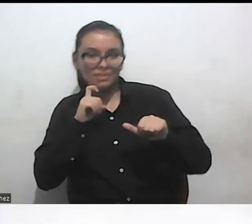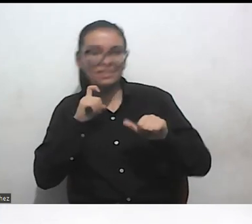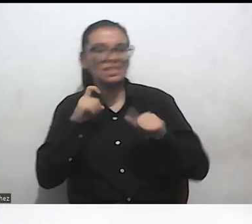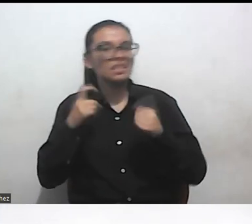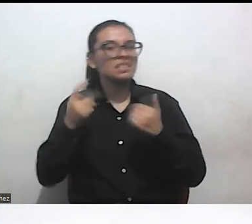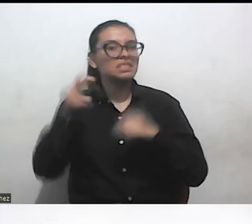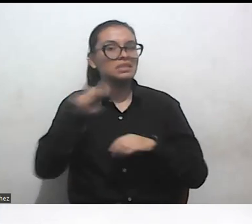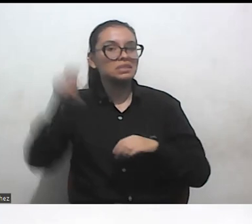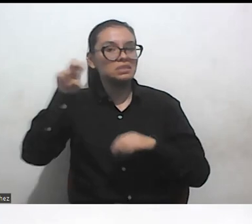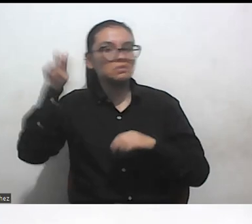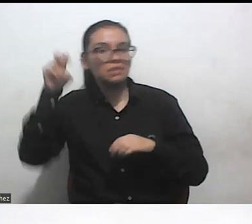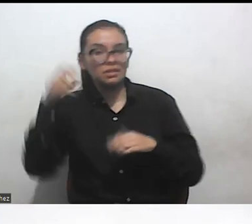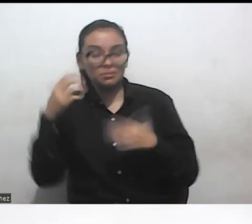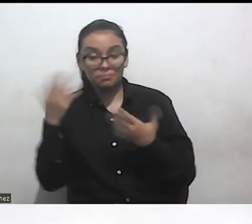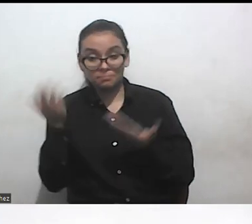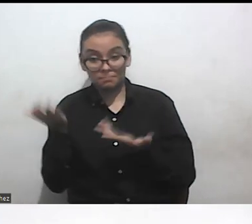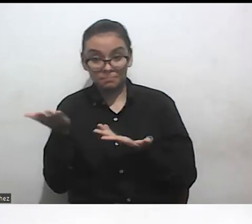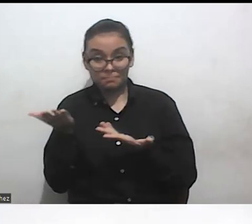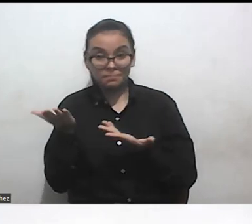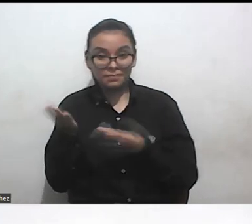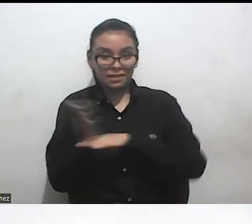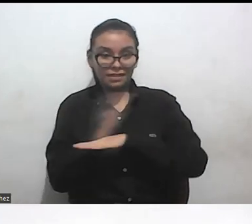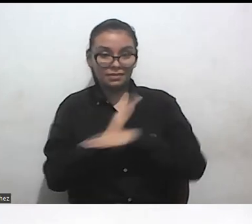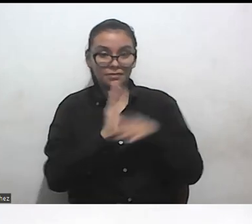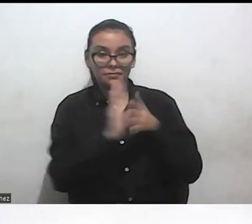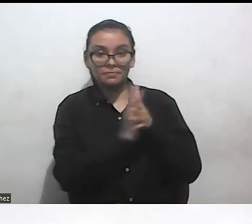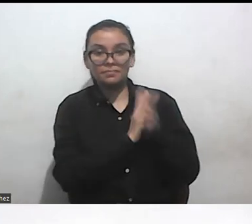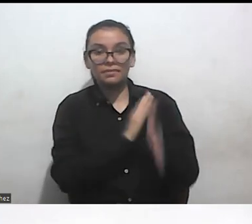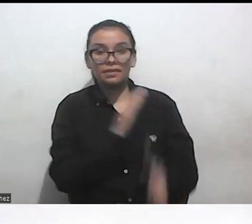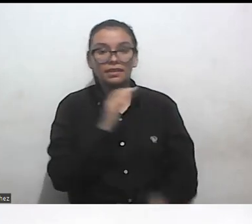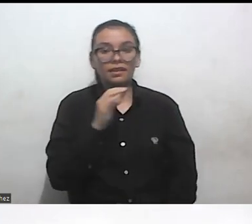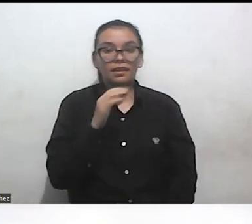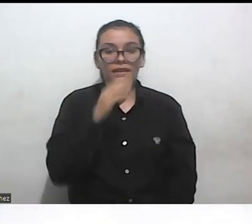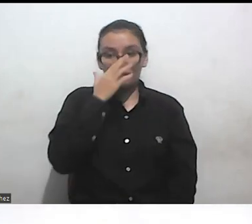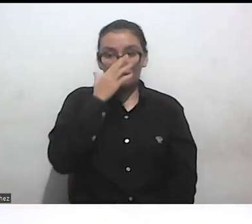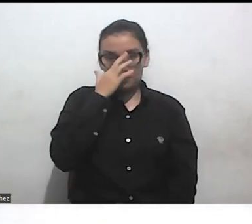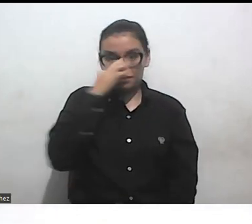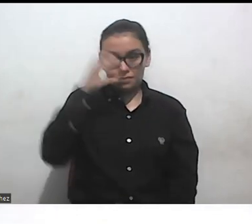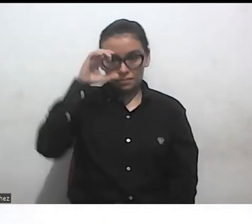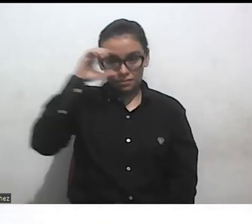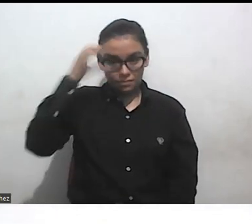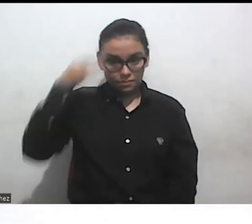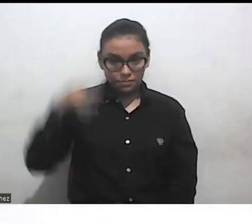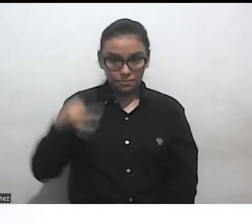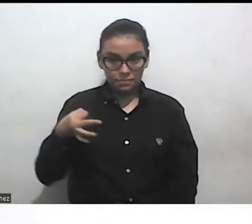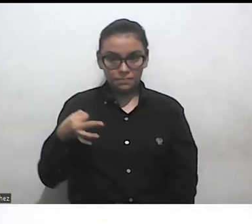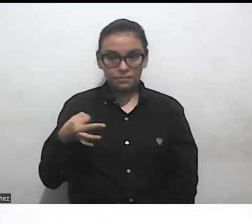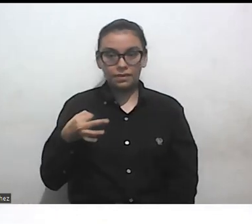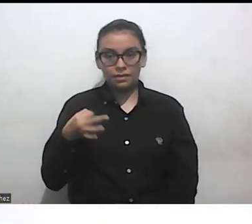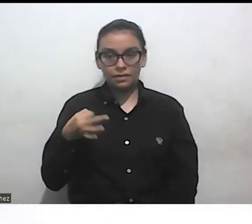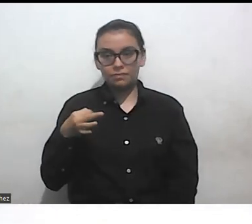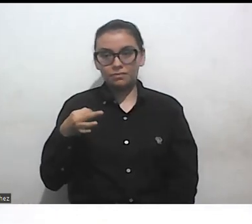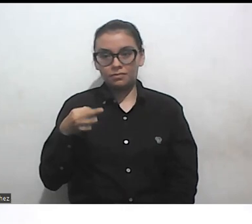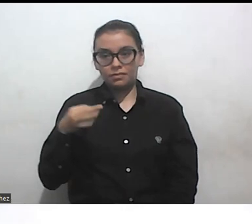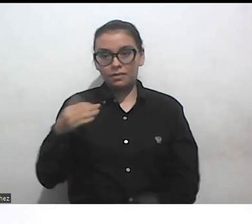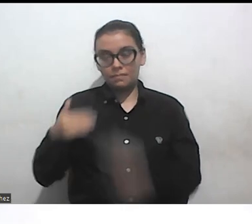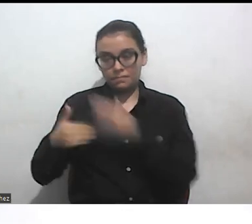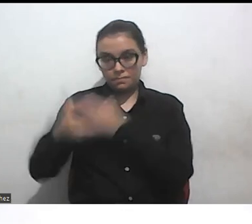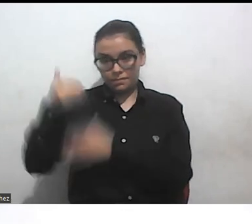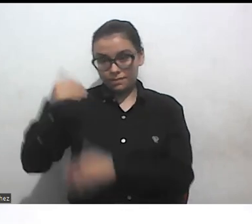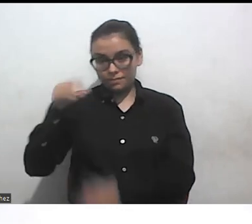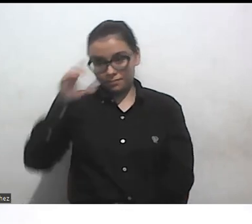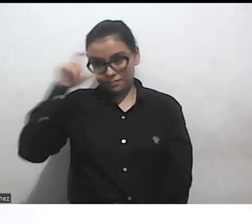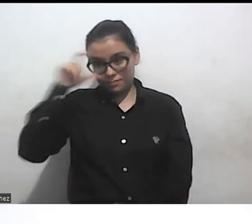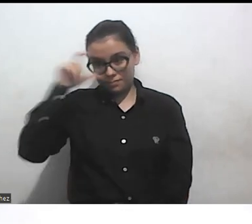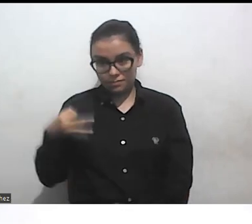Tiene la palabra la profe Andrea Parra en esta segunda pregunta. Arrancas tú y luego vamos con la profe